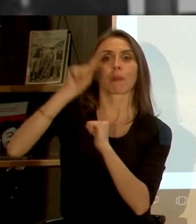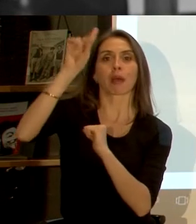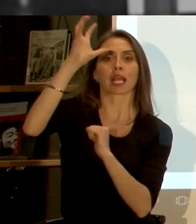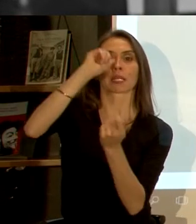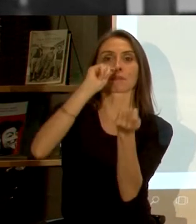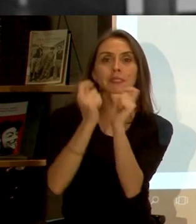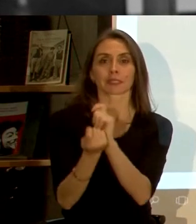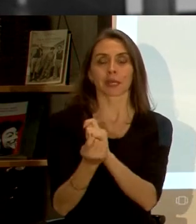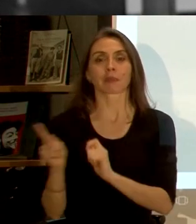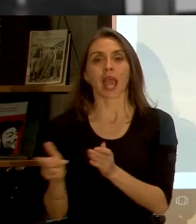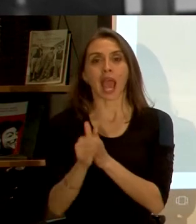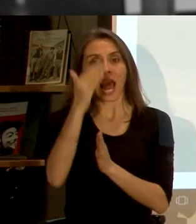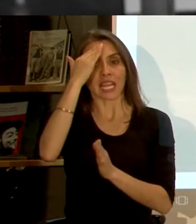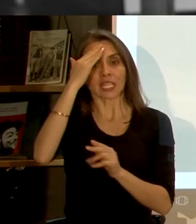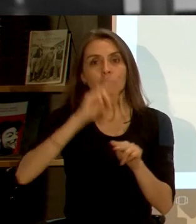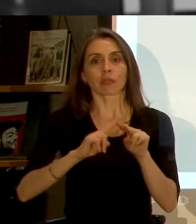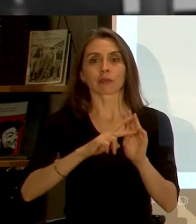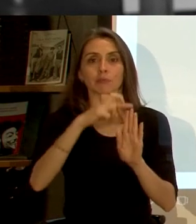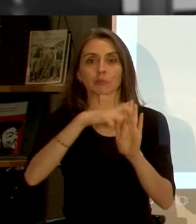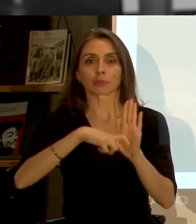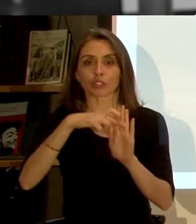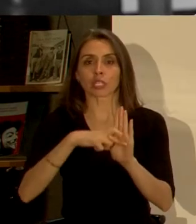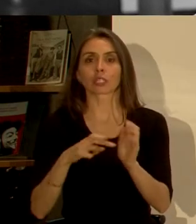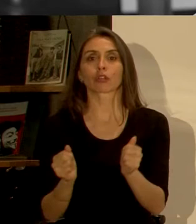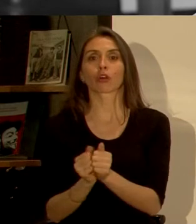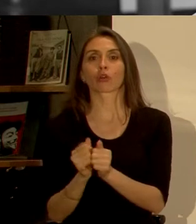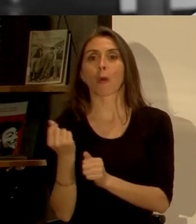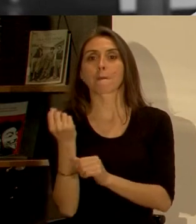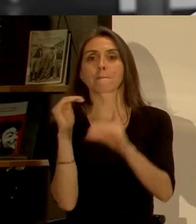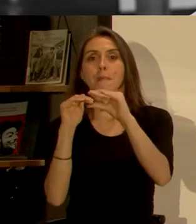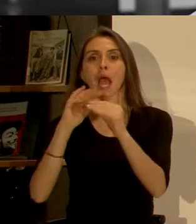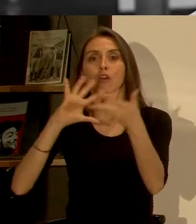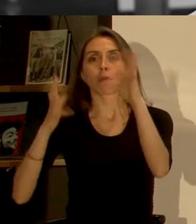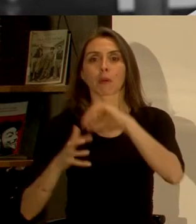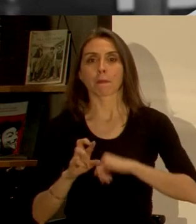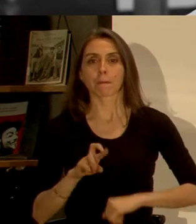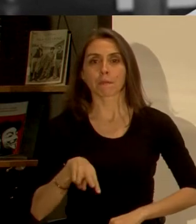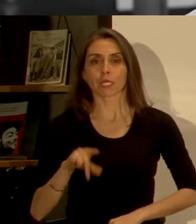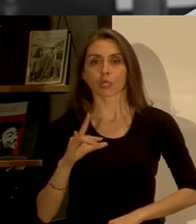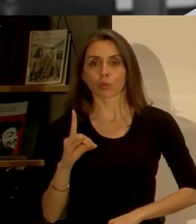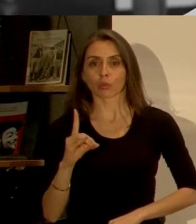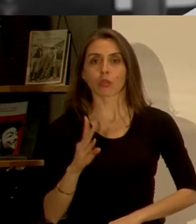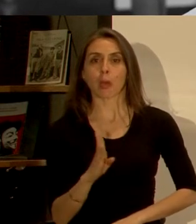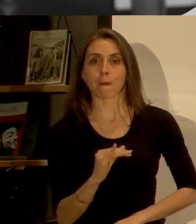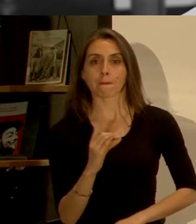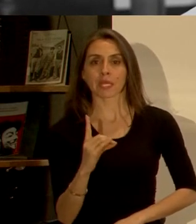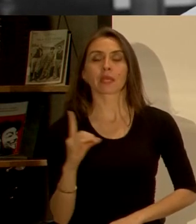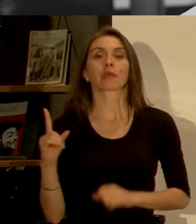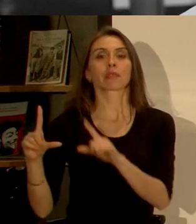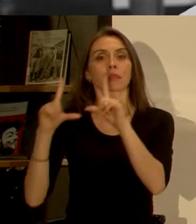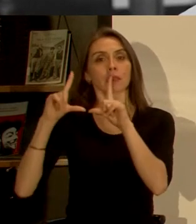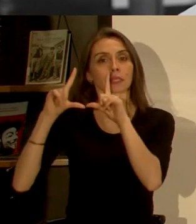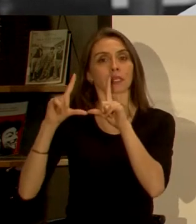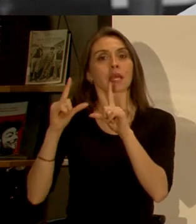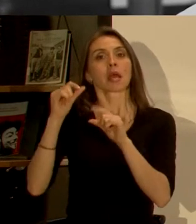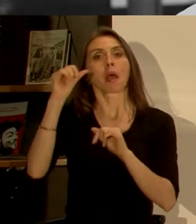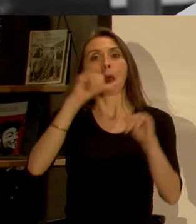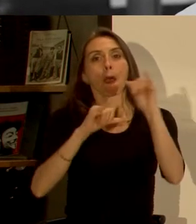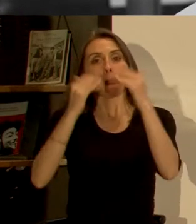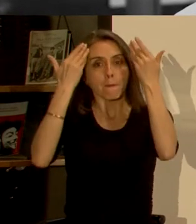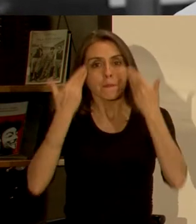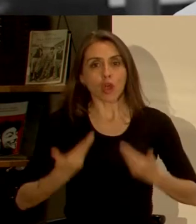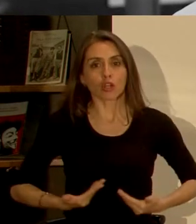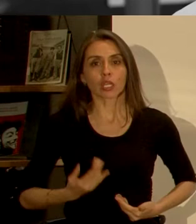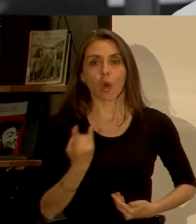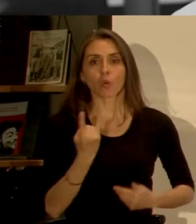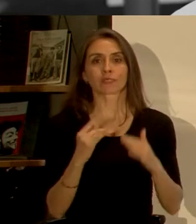Manuel ha liderado la ejecución de proyectos con el Banco Mundial, PNUD y el BID, es licenciado en Biología de la Universidad de los Andes